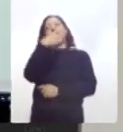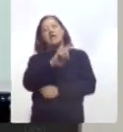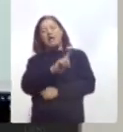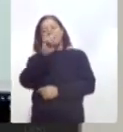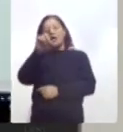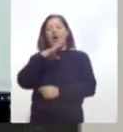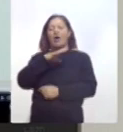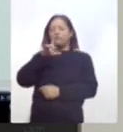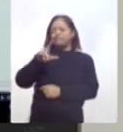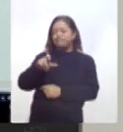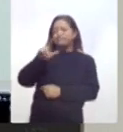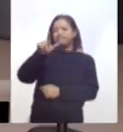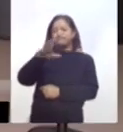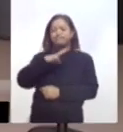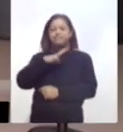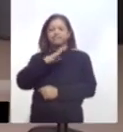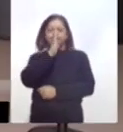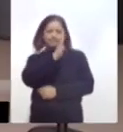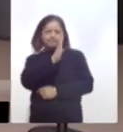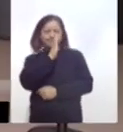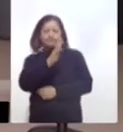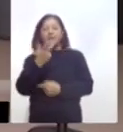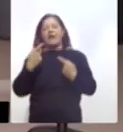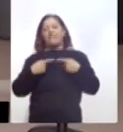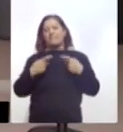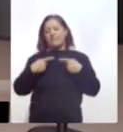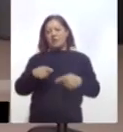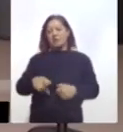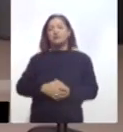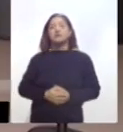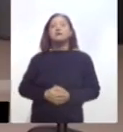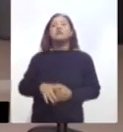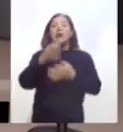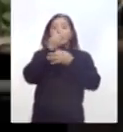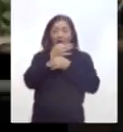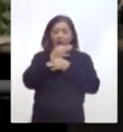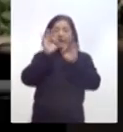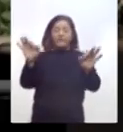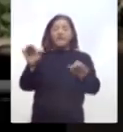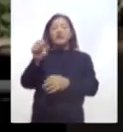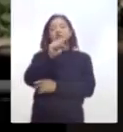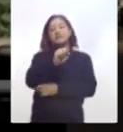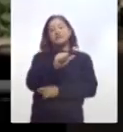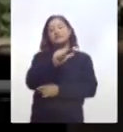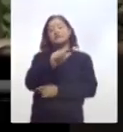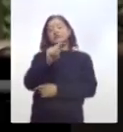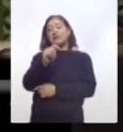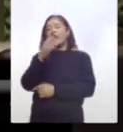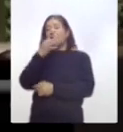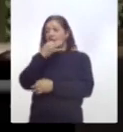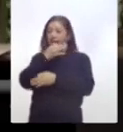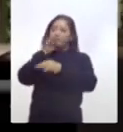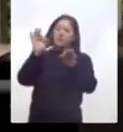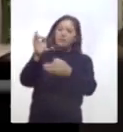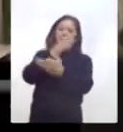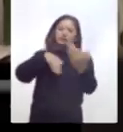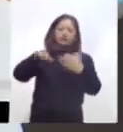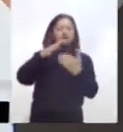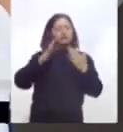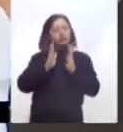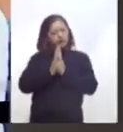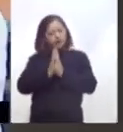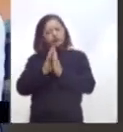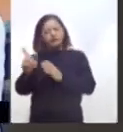Declaración Anual de Personas Físicas 2019. A través de un comunicado, el SAT llamó a la población a solidarizarse y presentar la